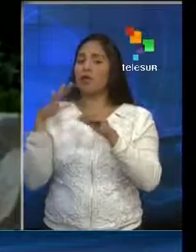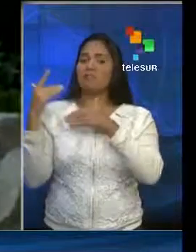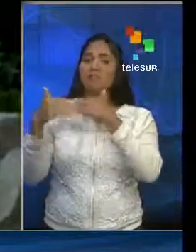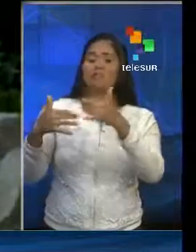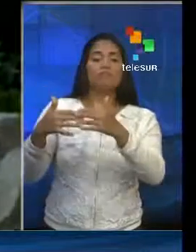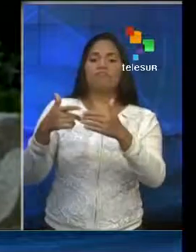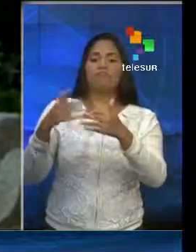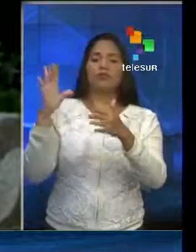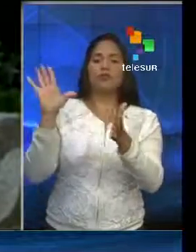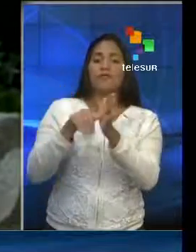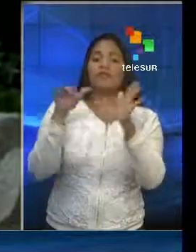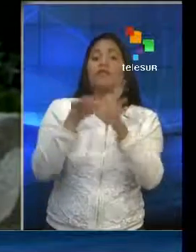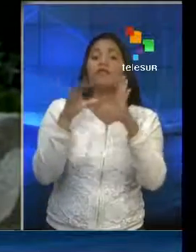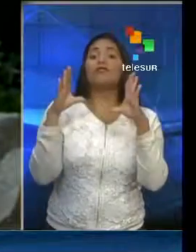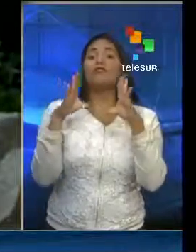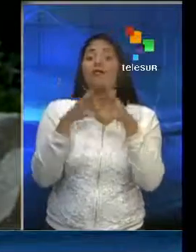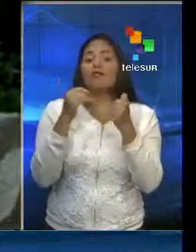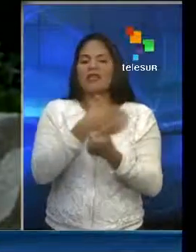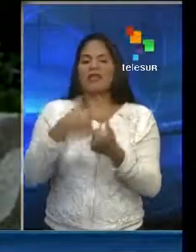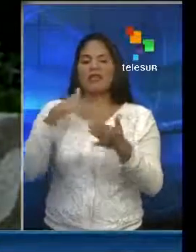borrar a Palestina del mapa.